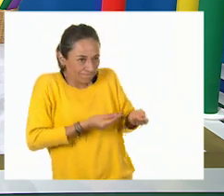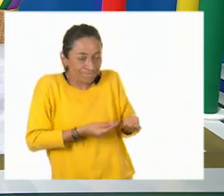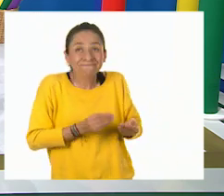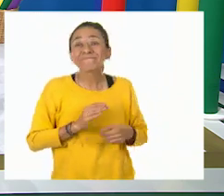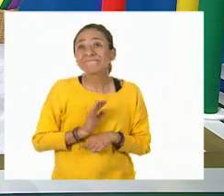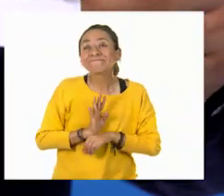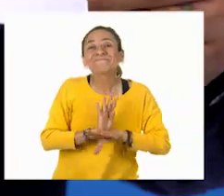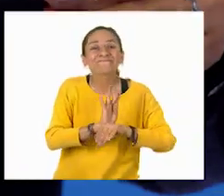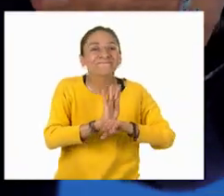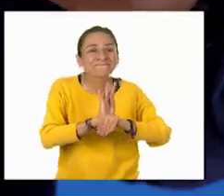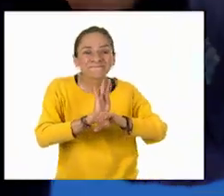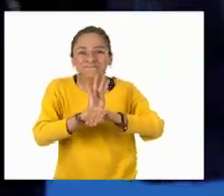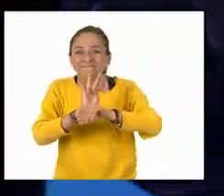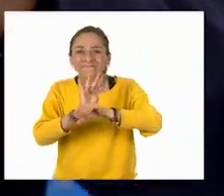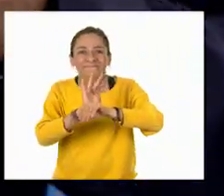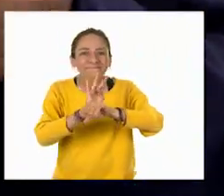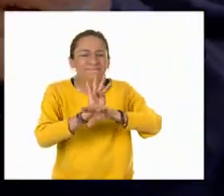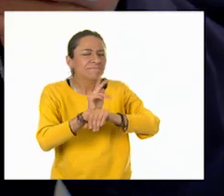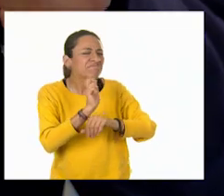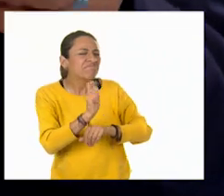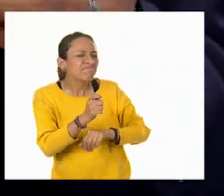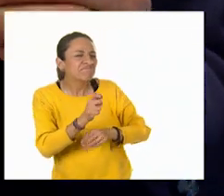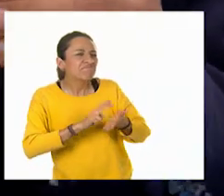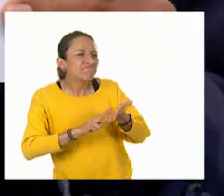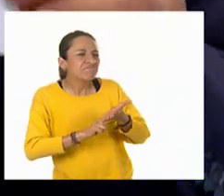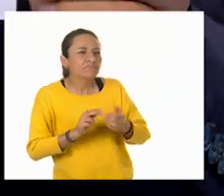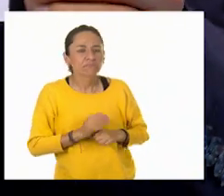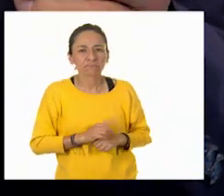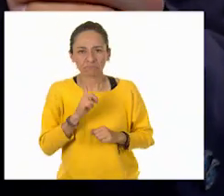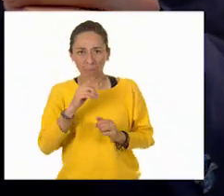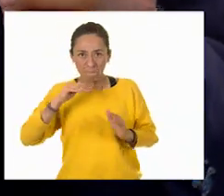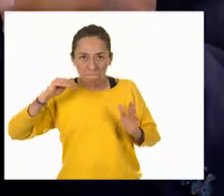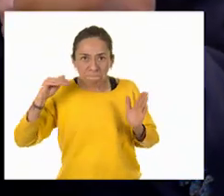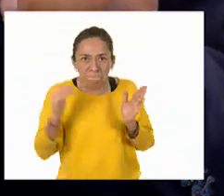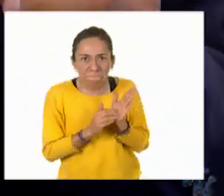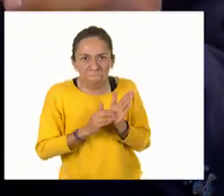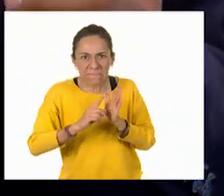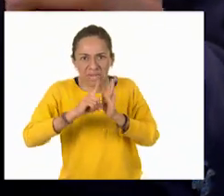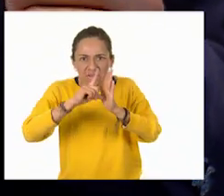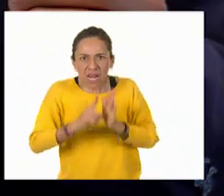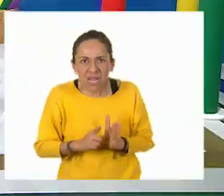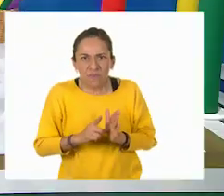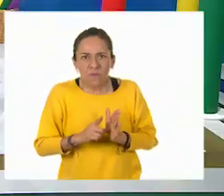Muy bien. Y la verde dice mil litros.